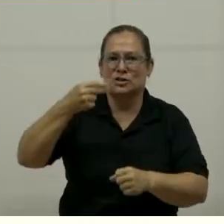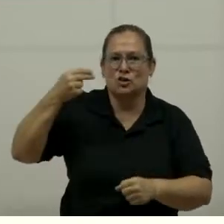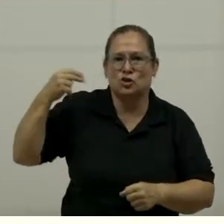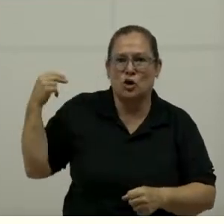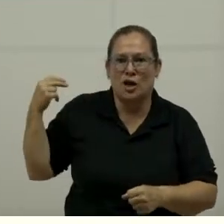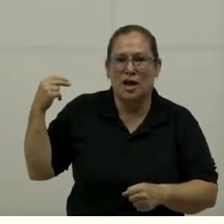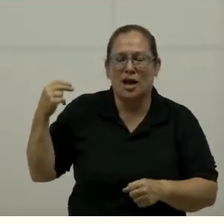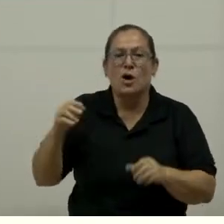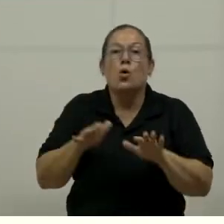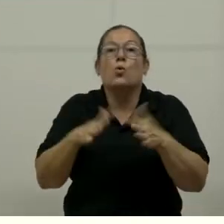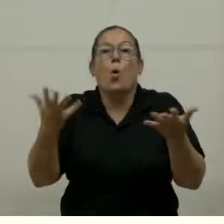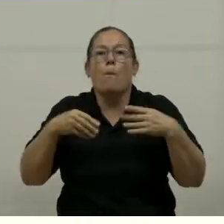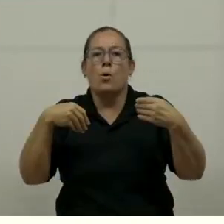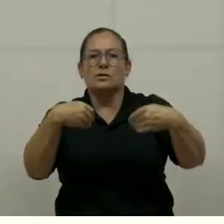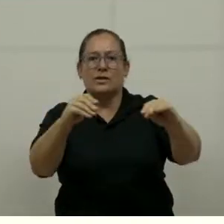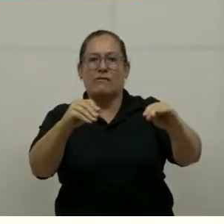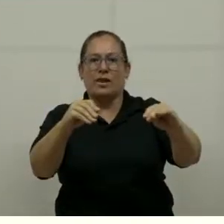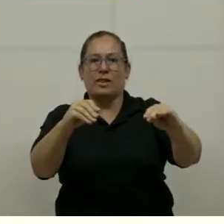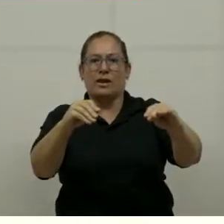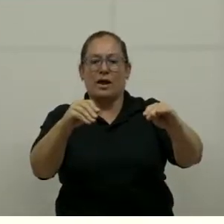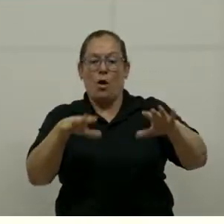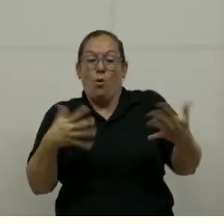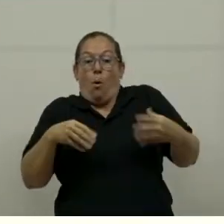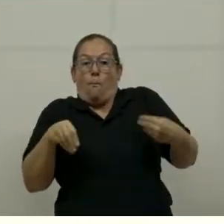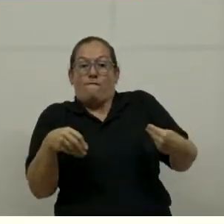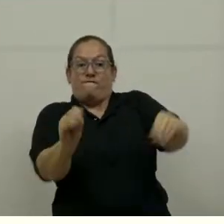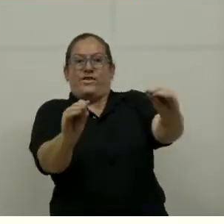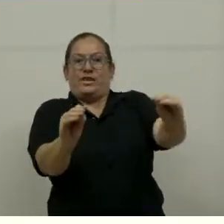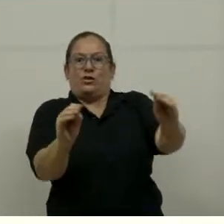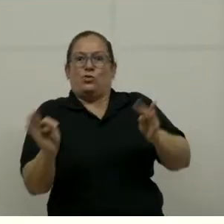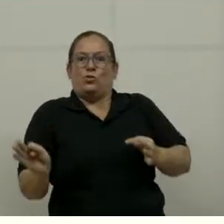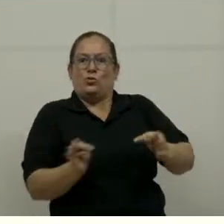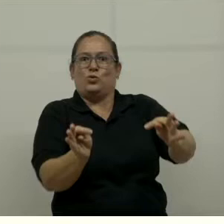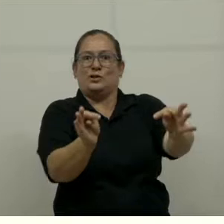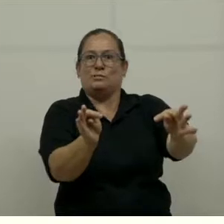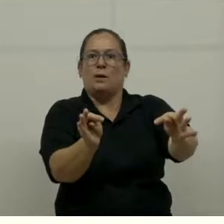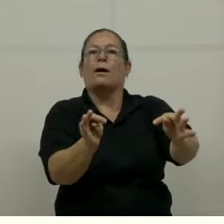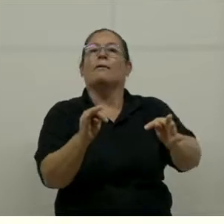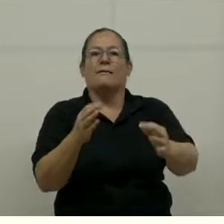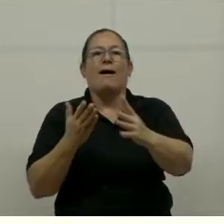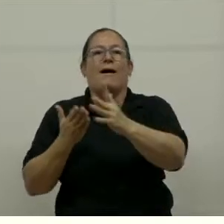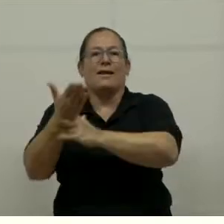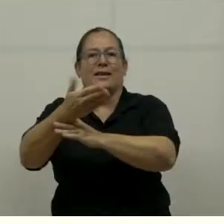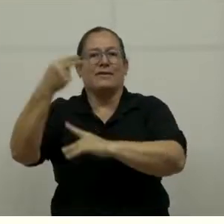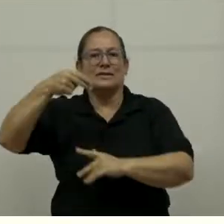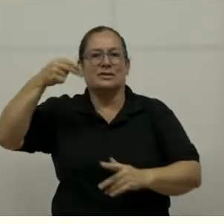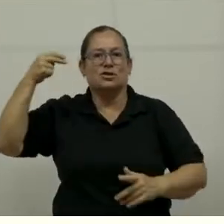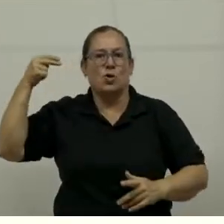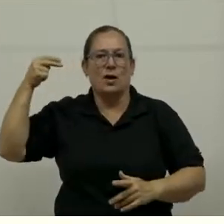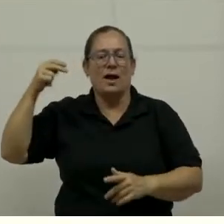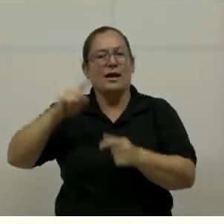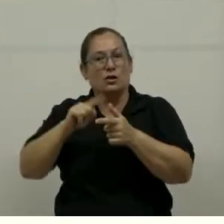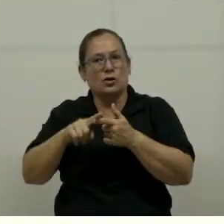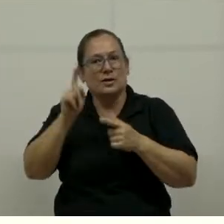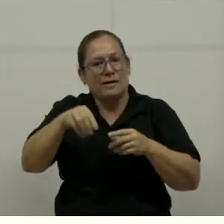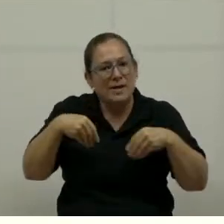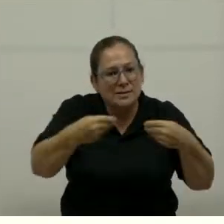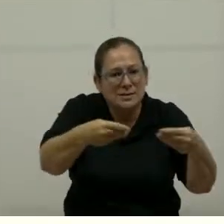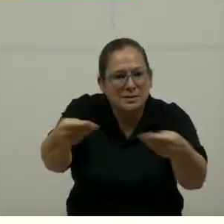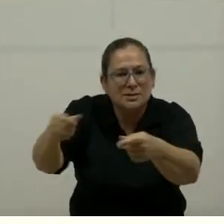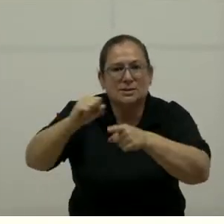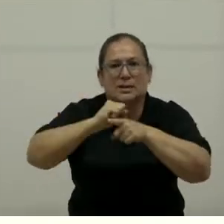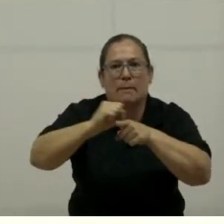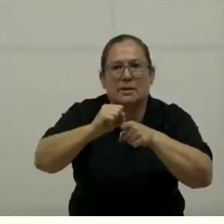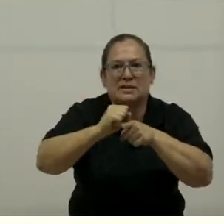tendencia. Ahora, ¿cómo se vende el mundo a nivel turístico por medio de historias? Entonces hay que capacitar a las personas para que podamos crear